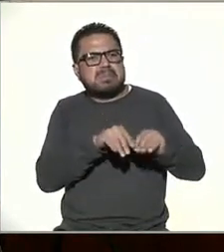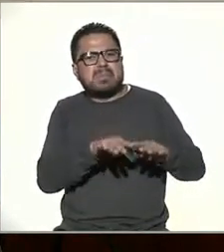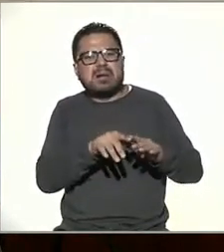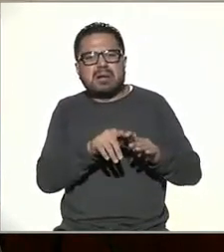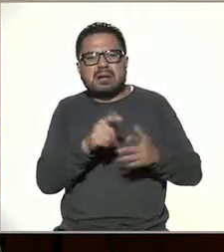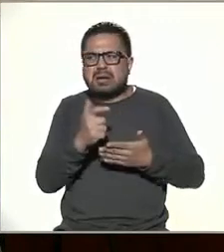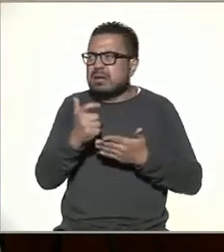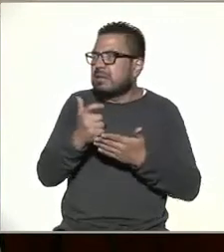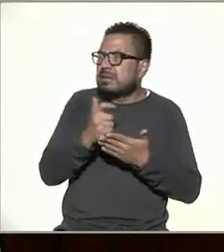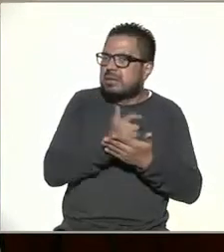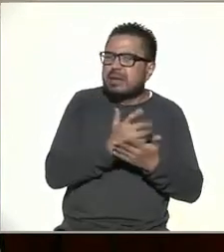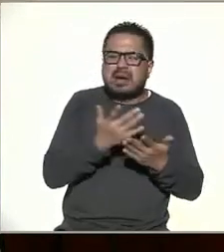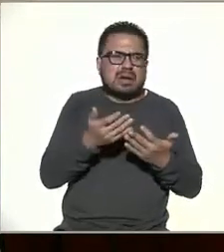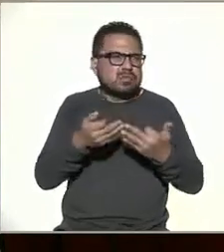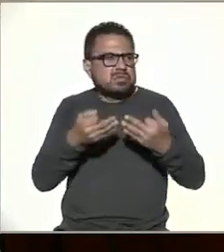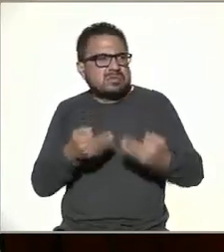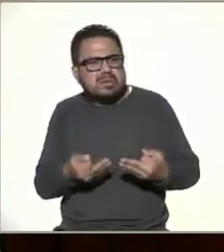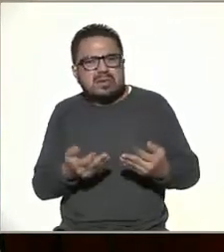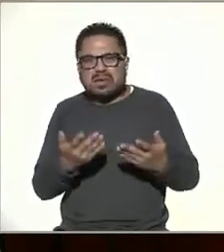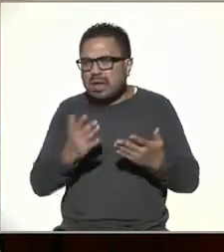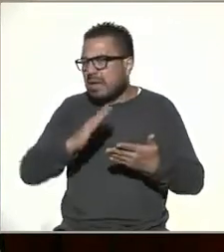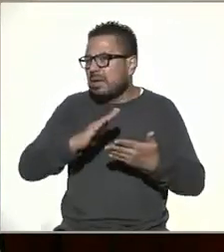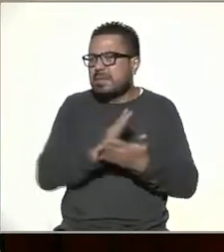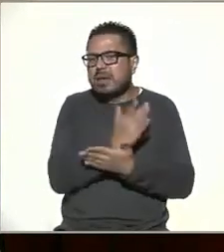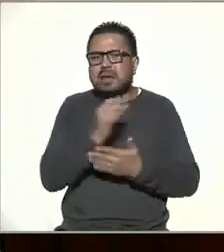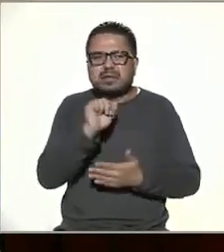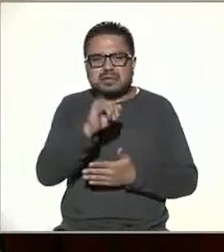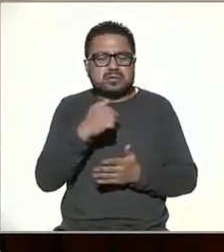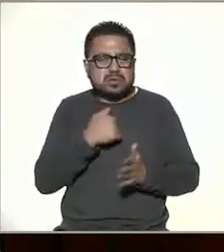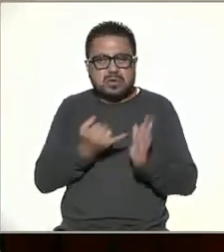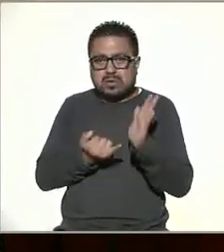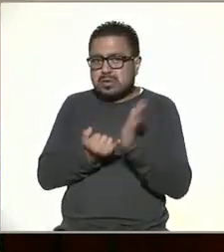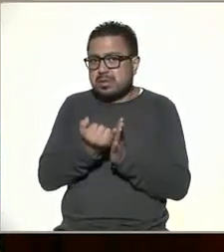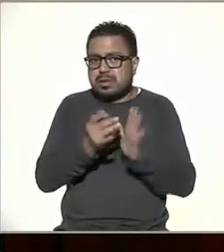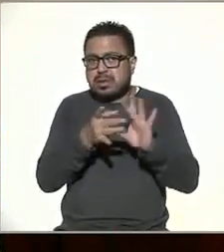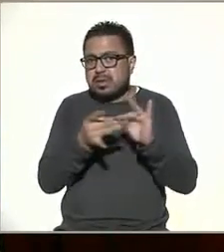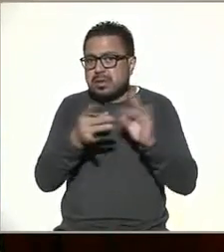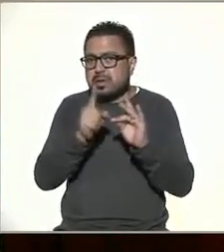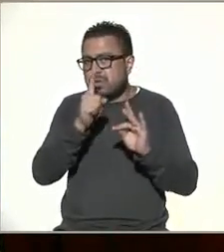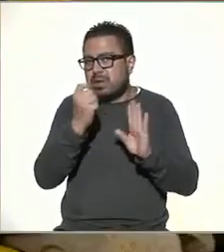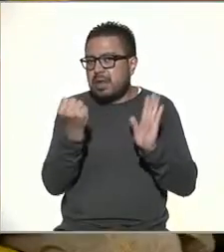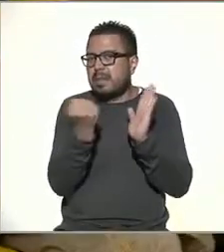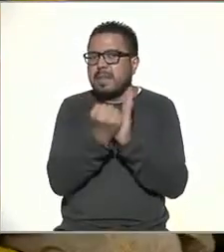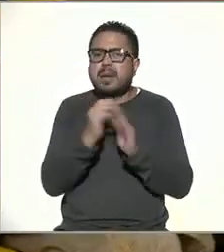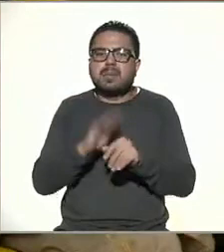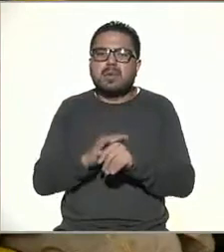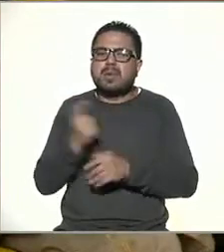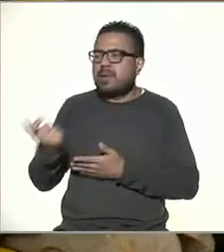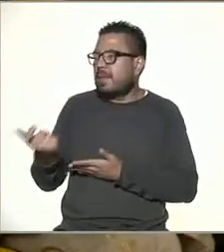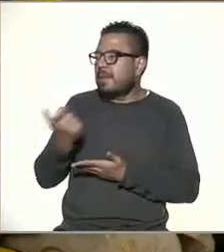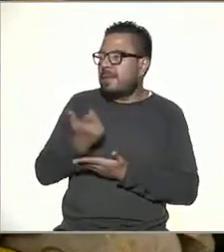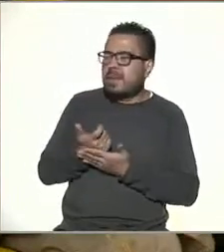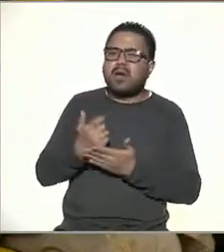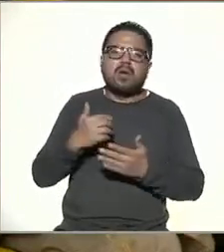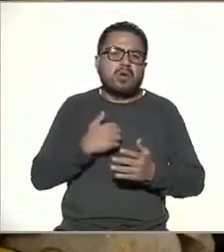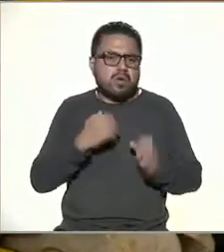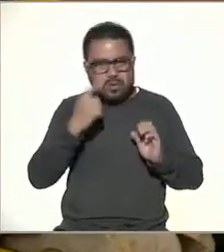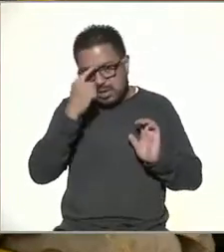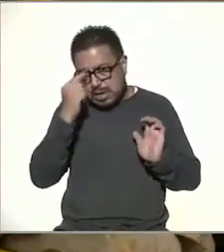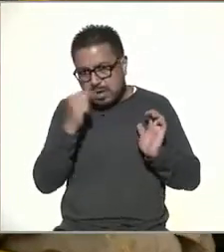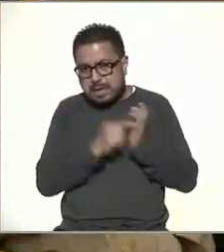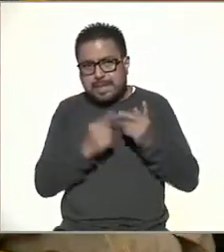pagado? ¿es un mensaje auténtico? a partir del momento si yo decido hablar de una marca ¿es porque a mí me pagan? ¿o porque yo creo